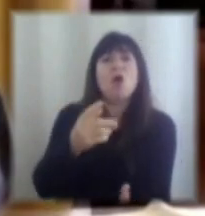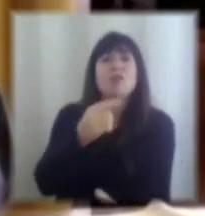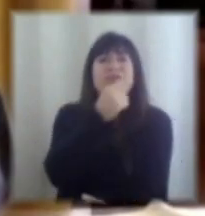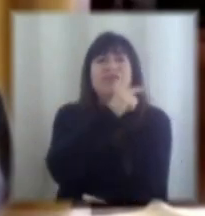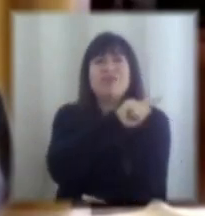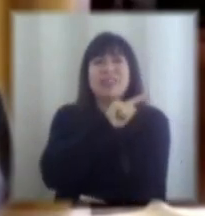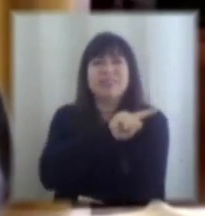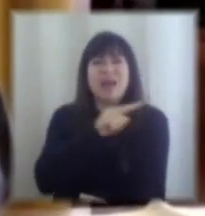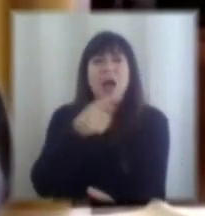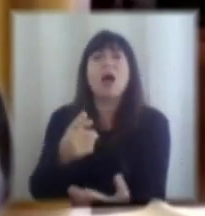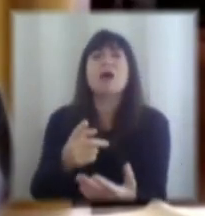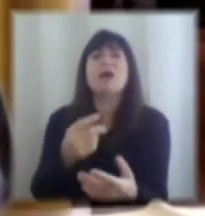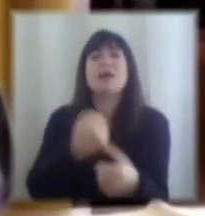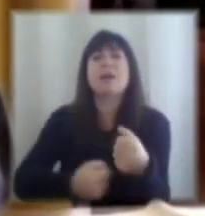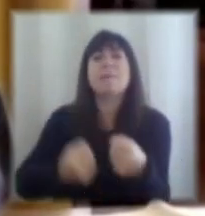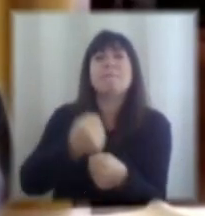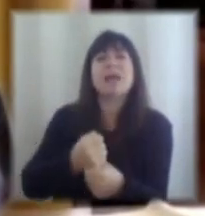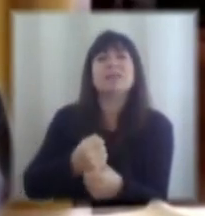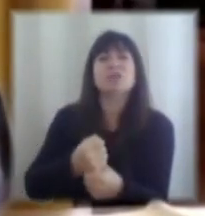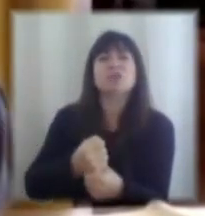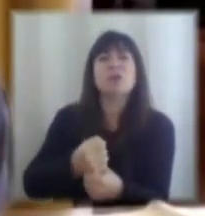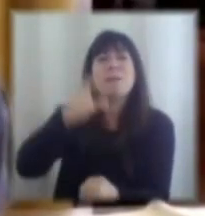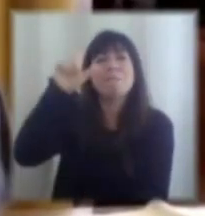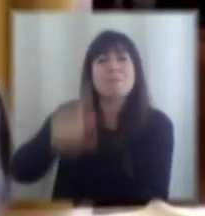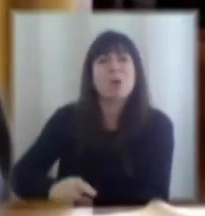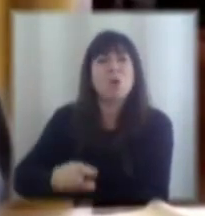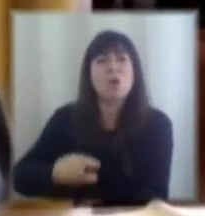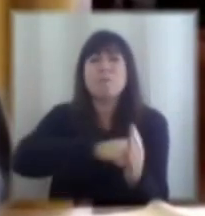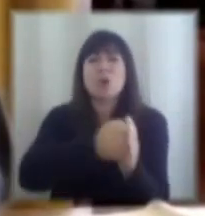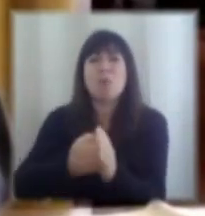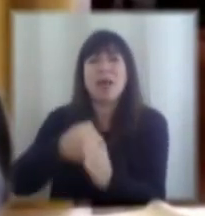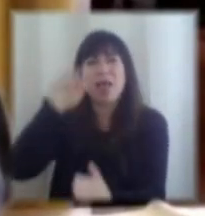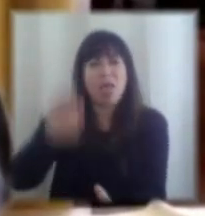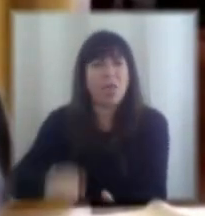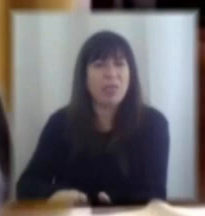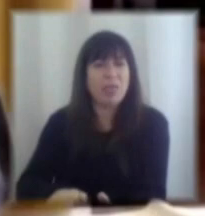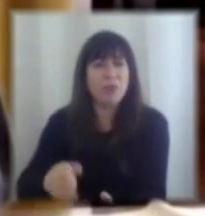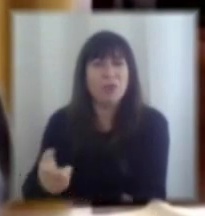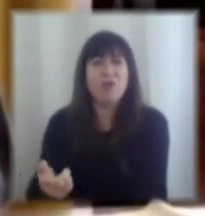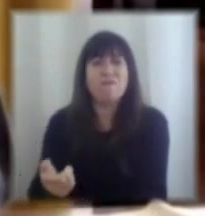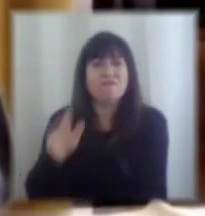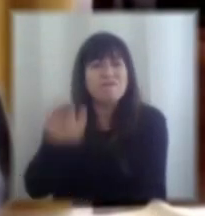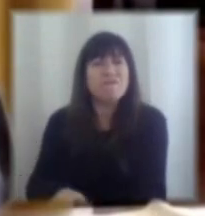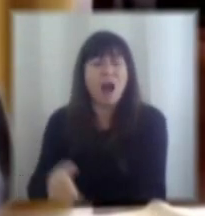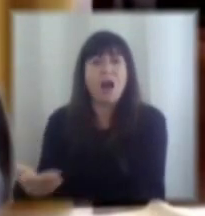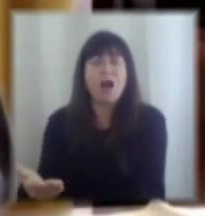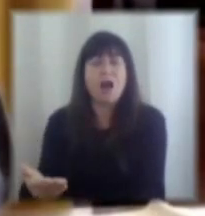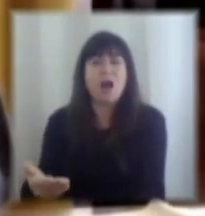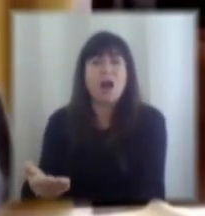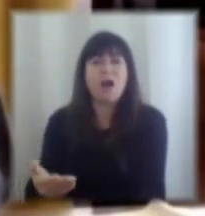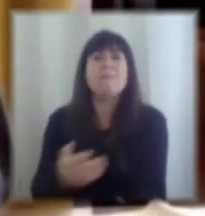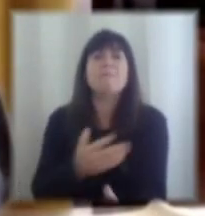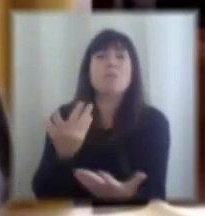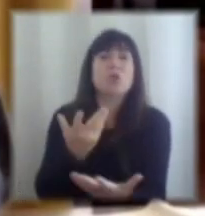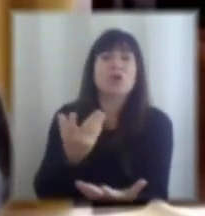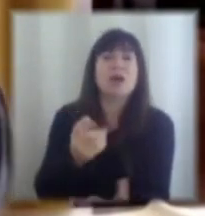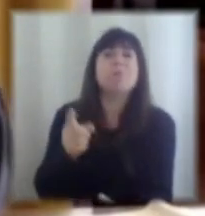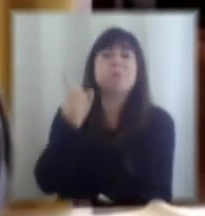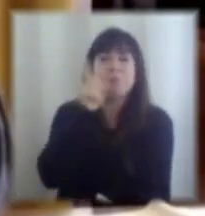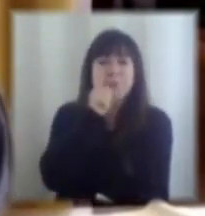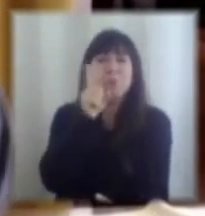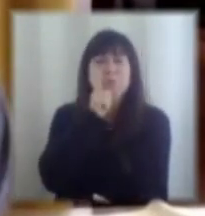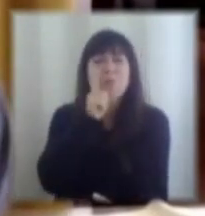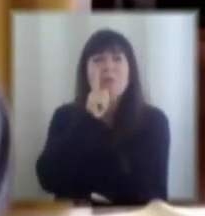pero lo que solemos decir menos que ese promedio esa tasa de reemplazo promedio es baja en parte porque tenemos una